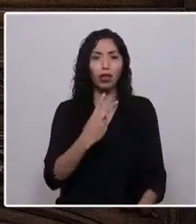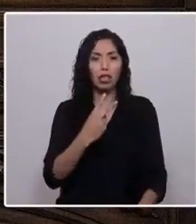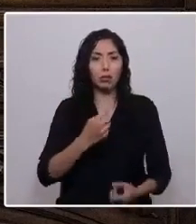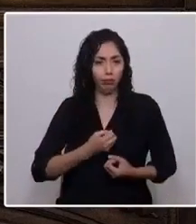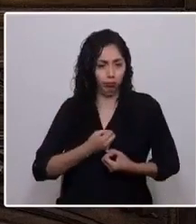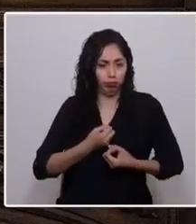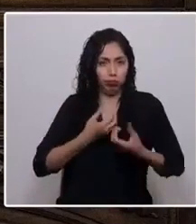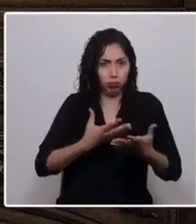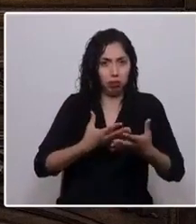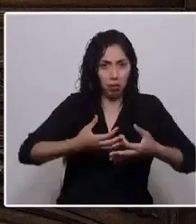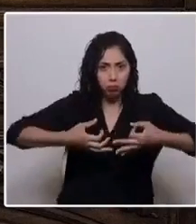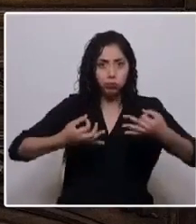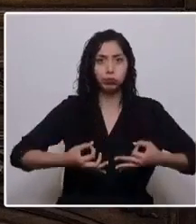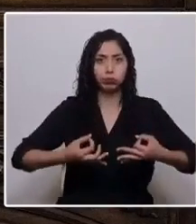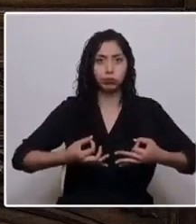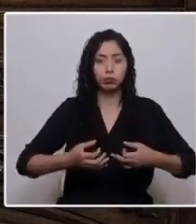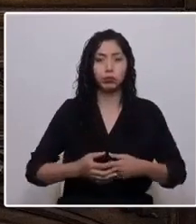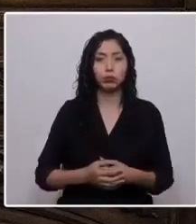como corresponde.